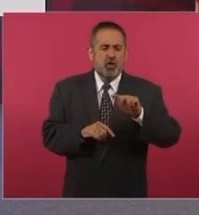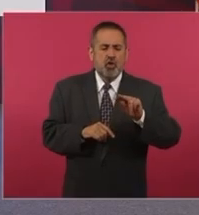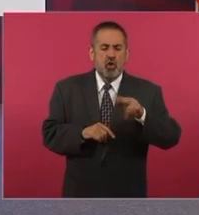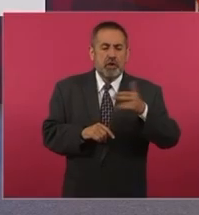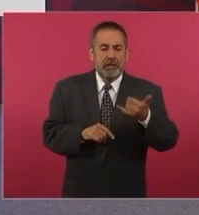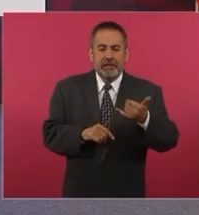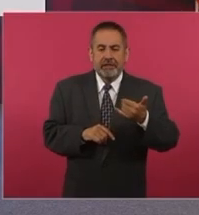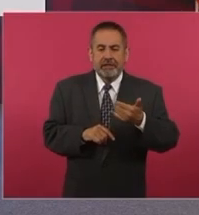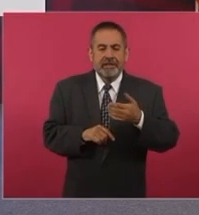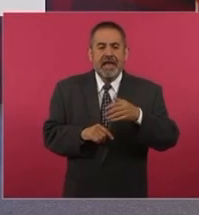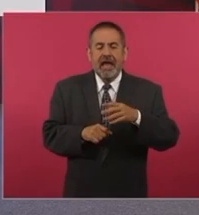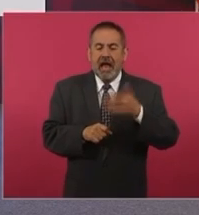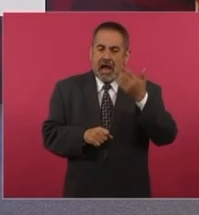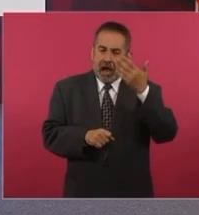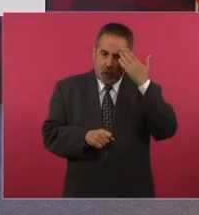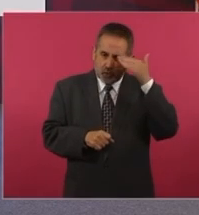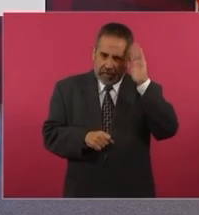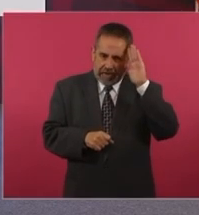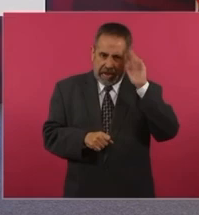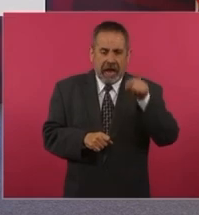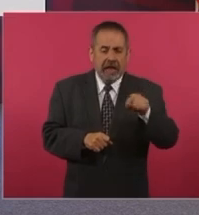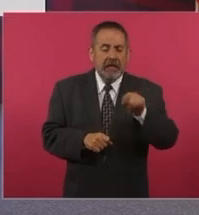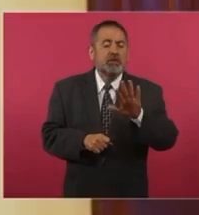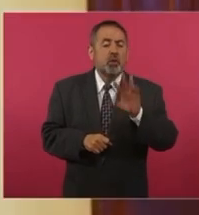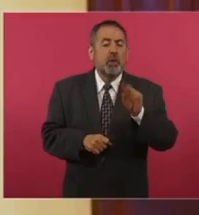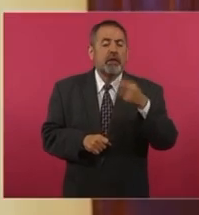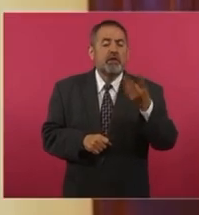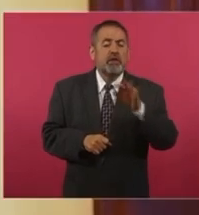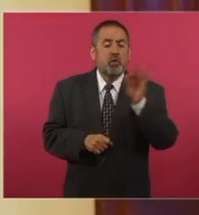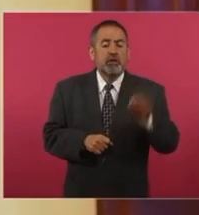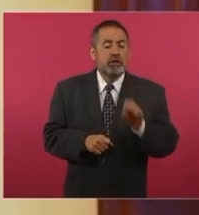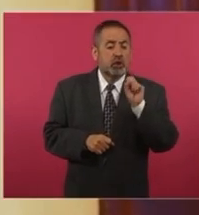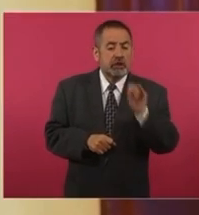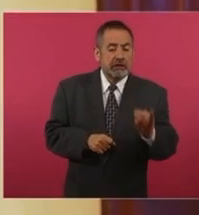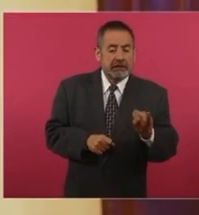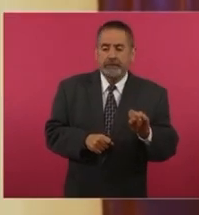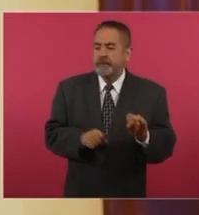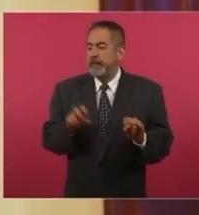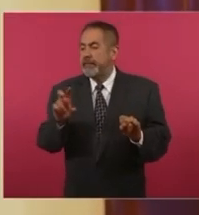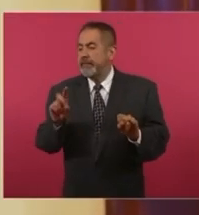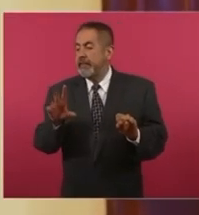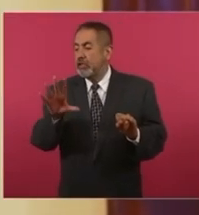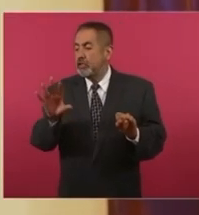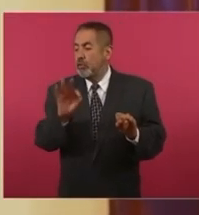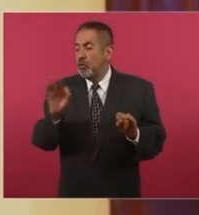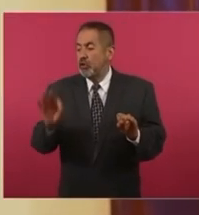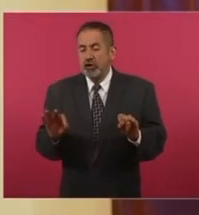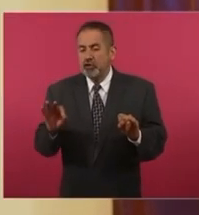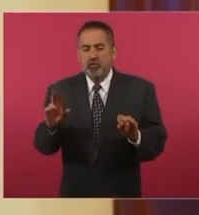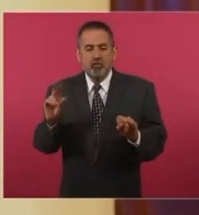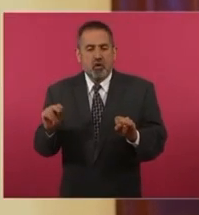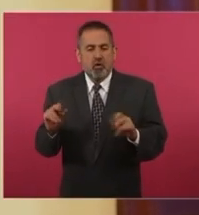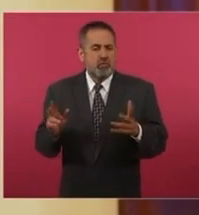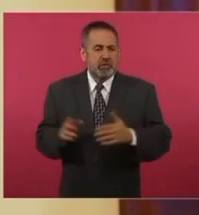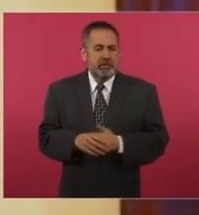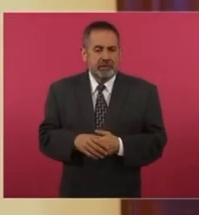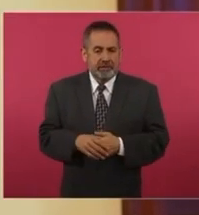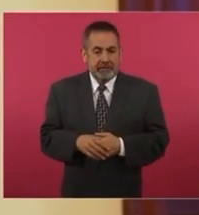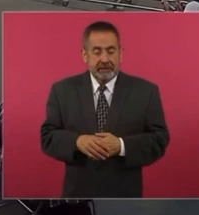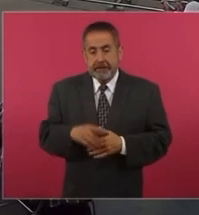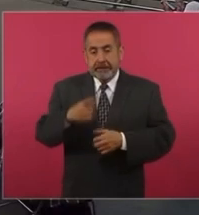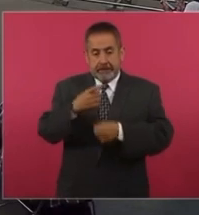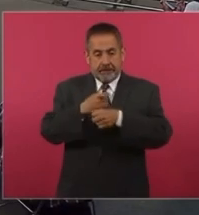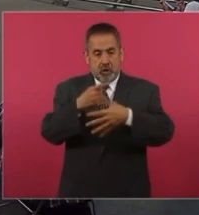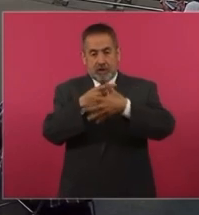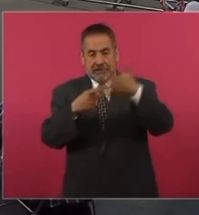el mandatario australiano, tiene un 53 por ciento de aprobación y un 35 por ciento de desaprobación. Estos son los